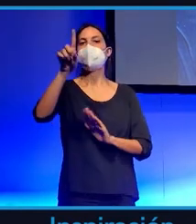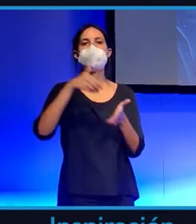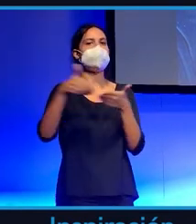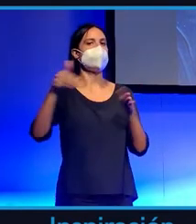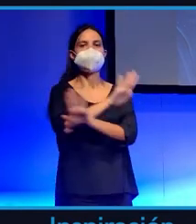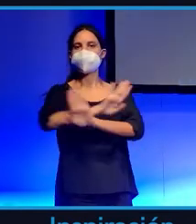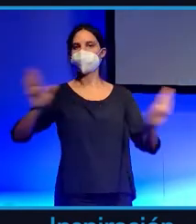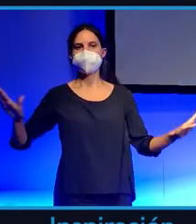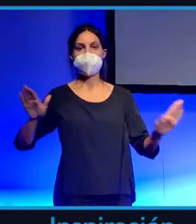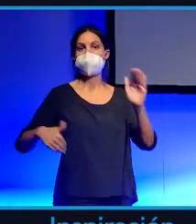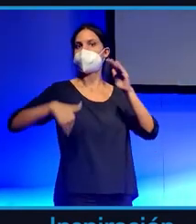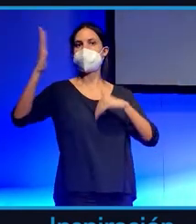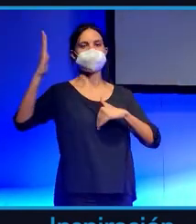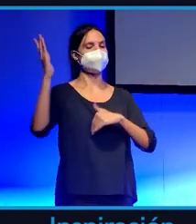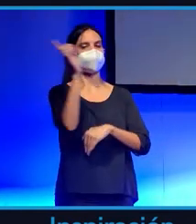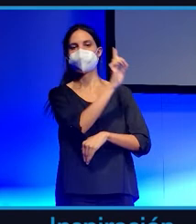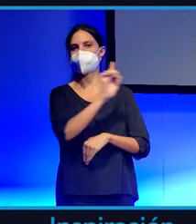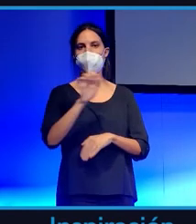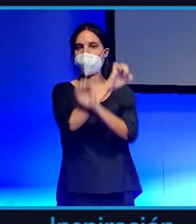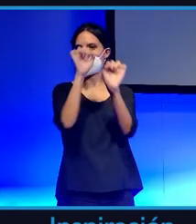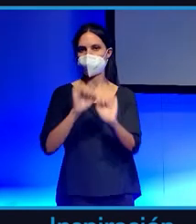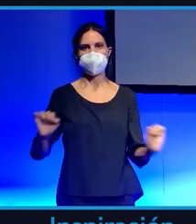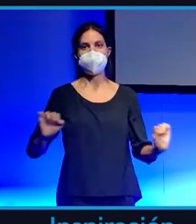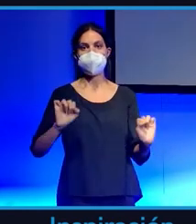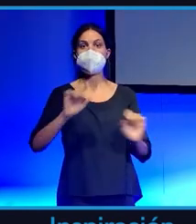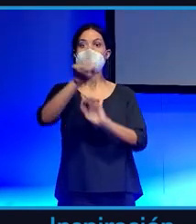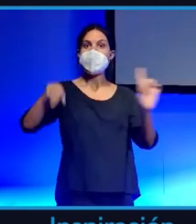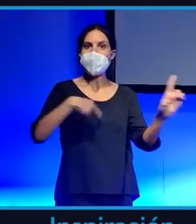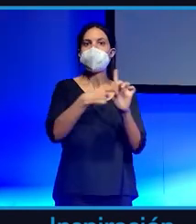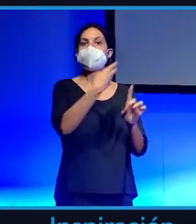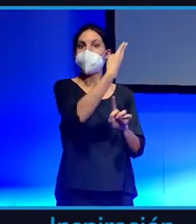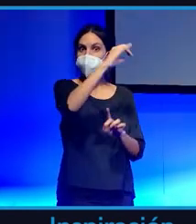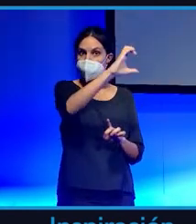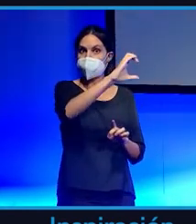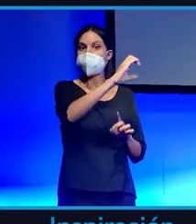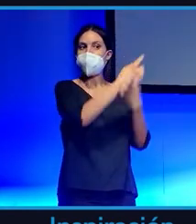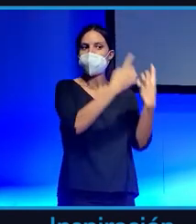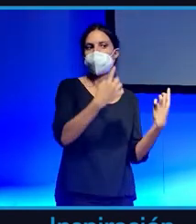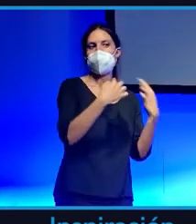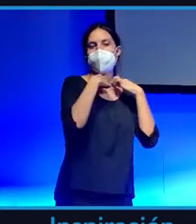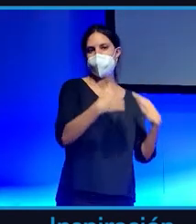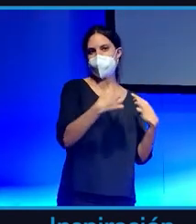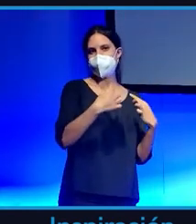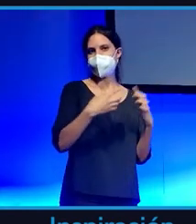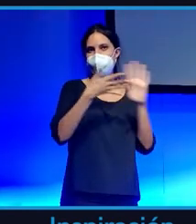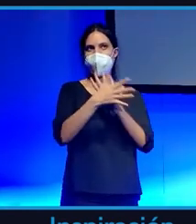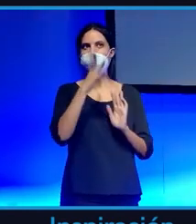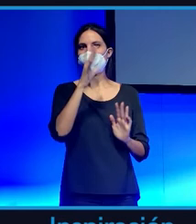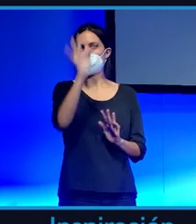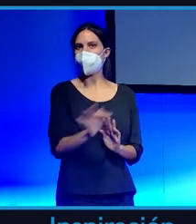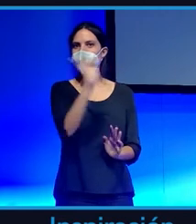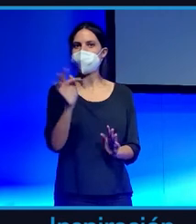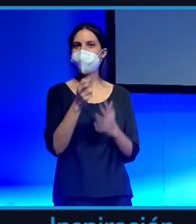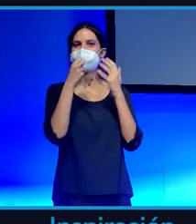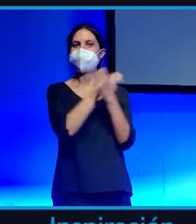más en la vida. No va a haber más, pero es que encima se han perdido unos bitcoins por el camino. O sea, que va a haber como 17 millones de bitcoins. No va haber ninguno más.